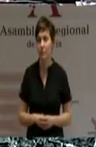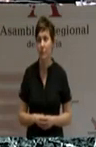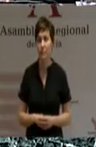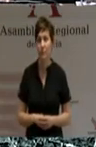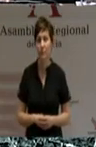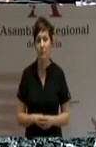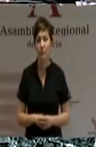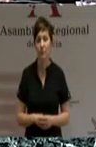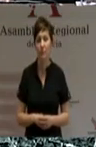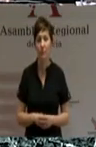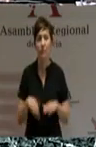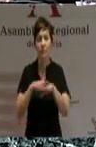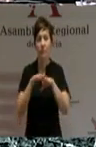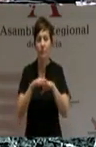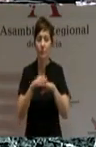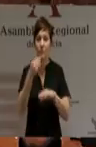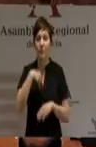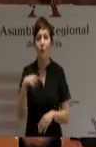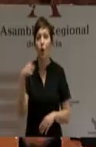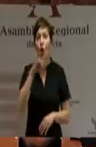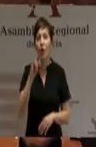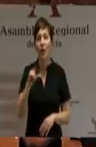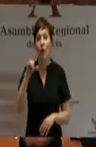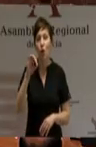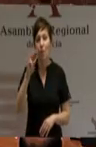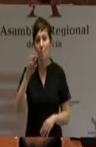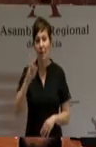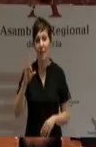perdón. Perdón. González López Severa. Sí.